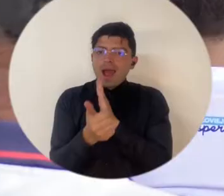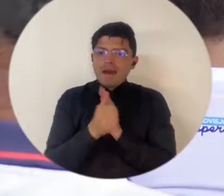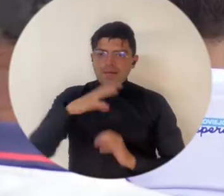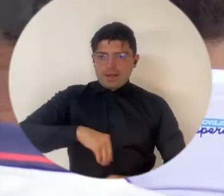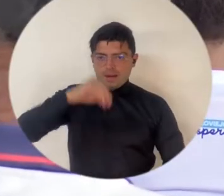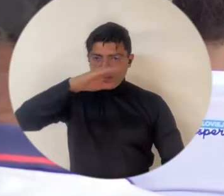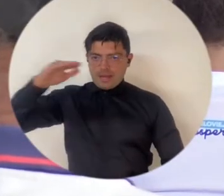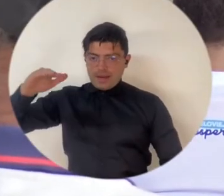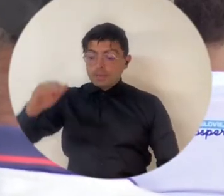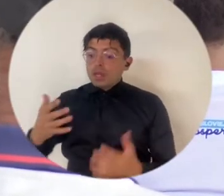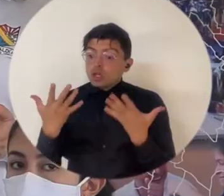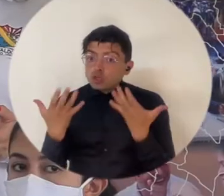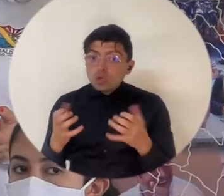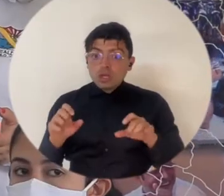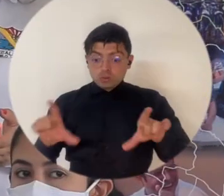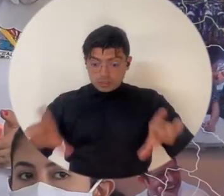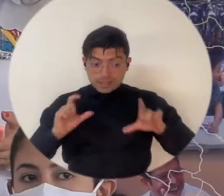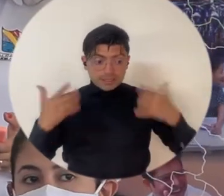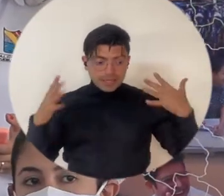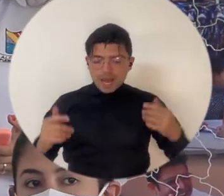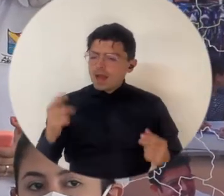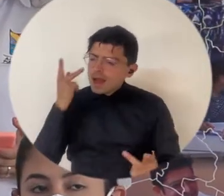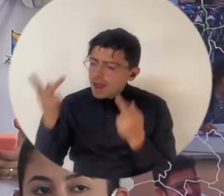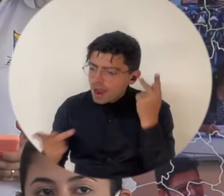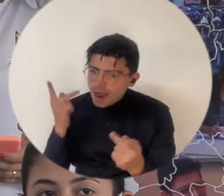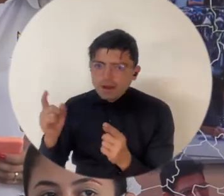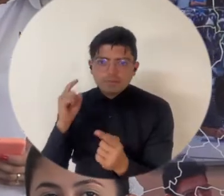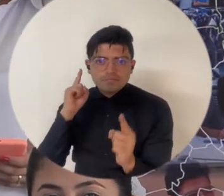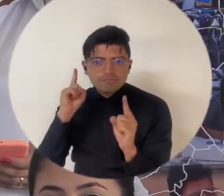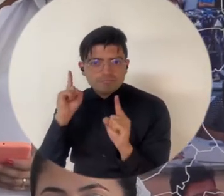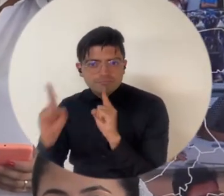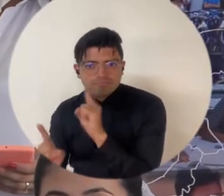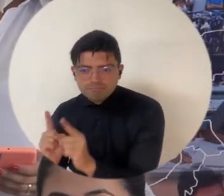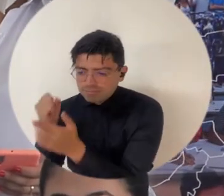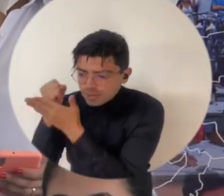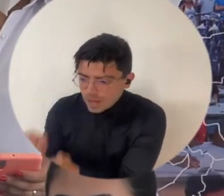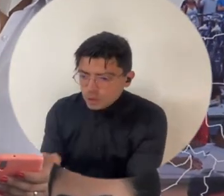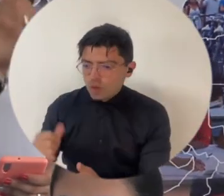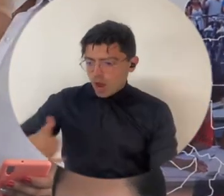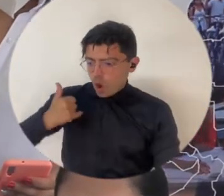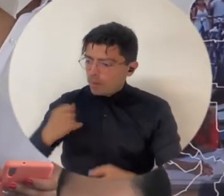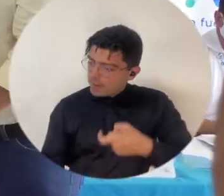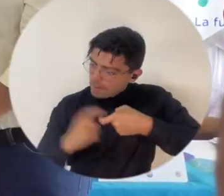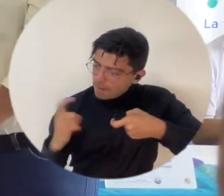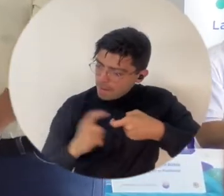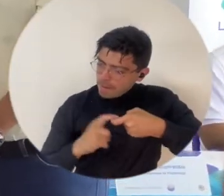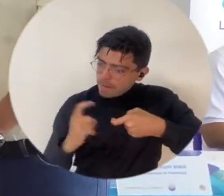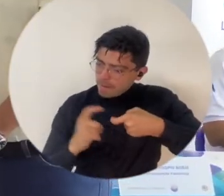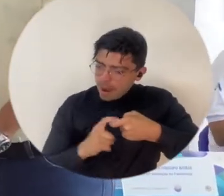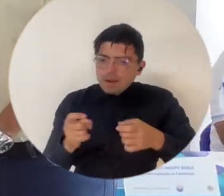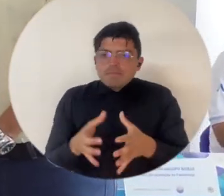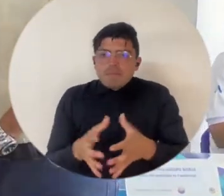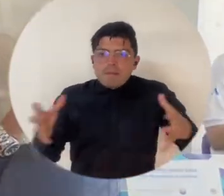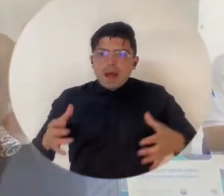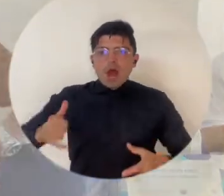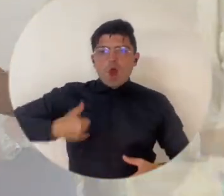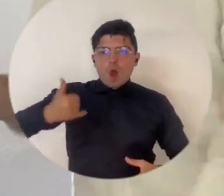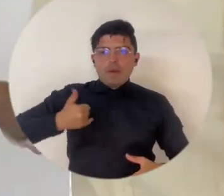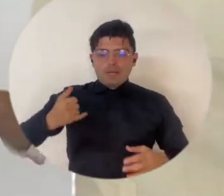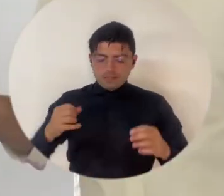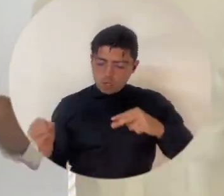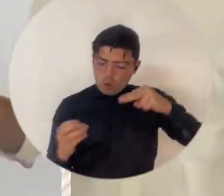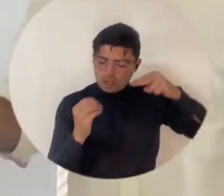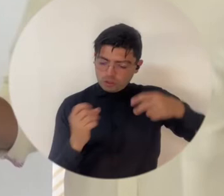ustedes se gradúen, vuelvan y le devuelvan, para que luego muchos jóvenes más como ustedes lleguen a la educación y transformen su vida positivamente.